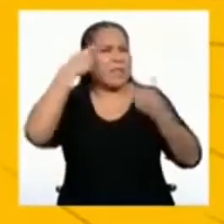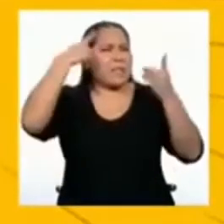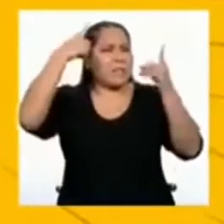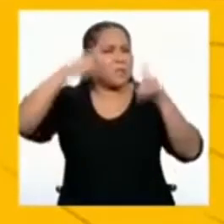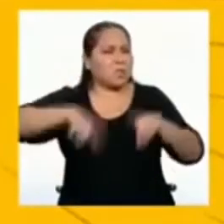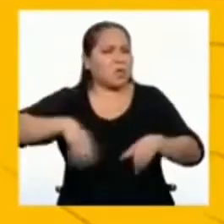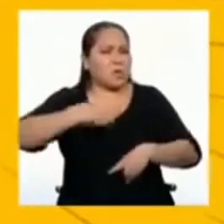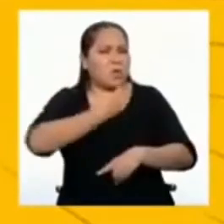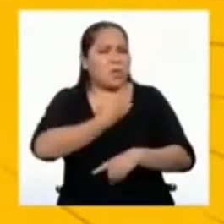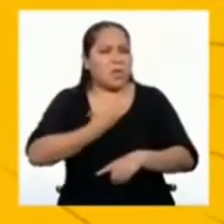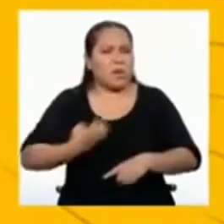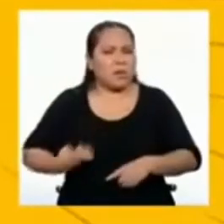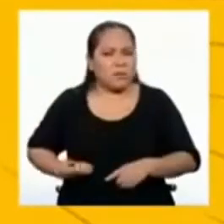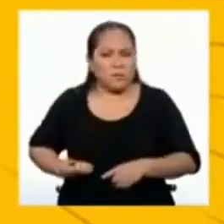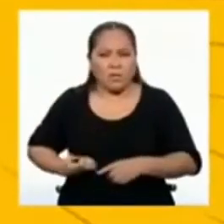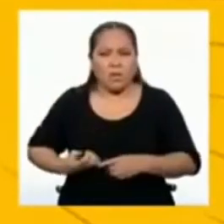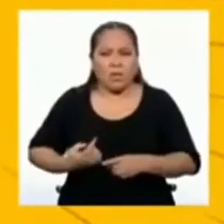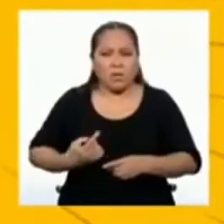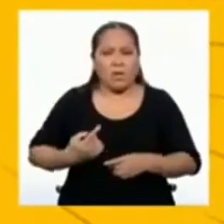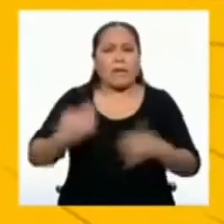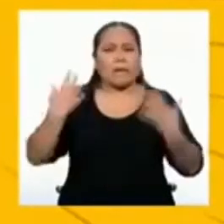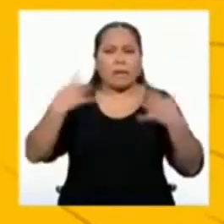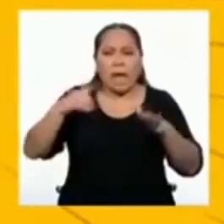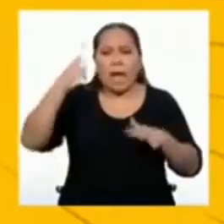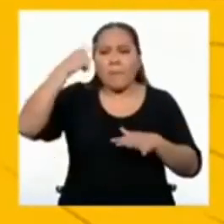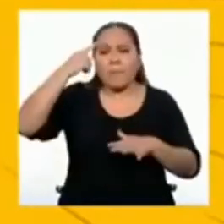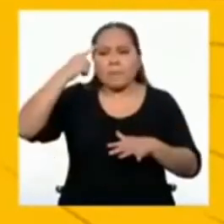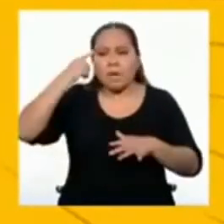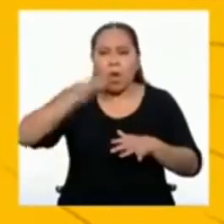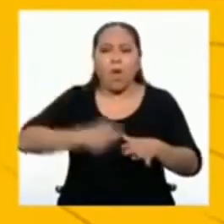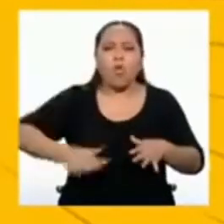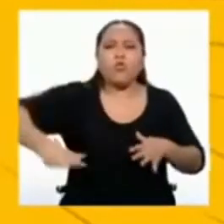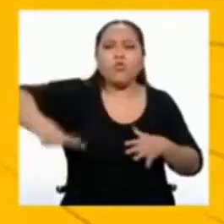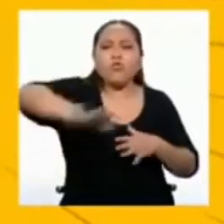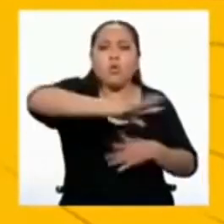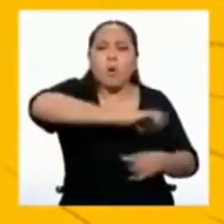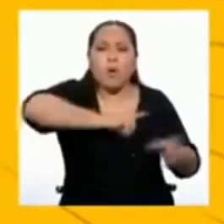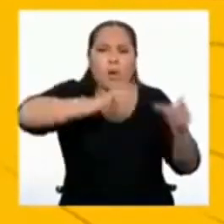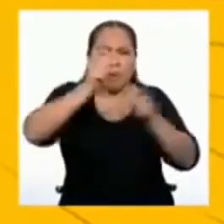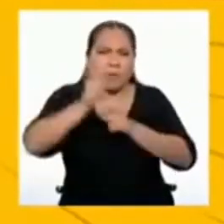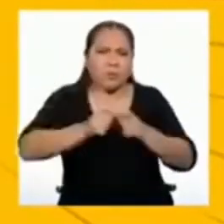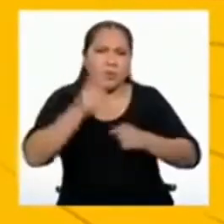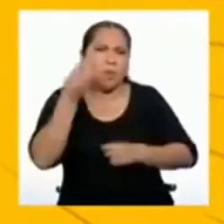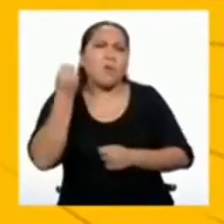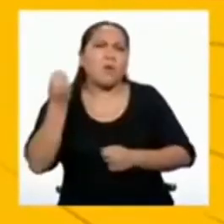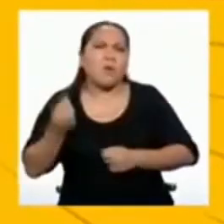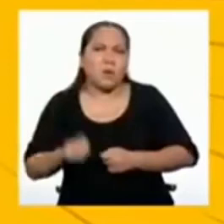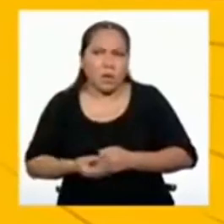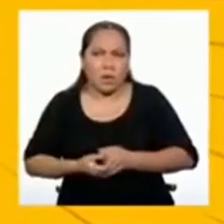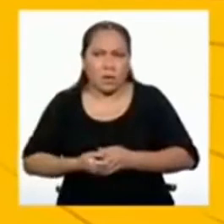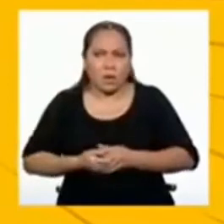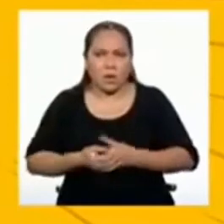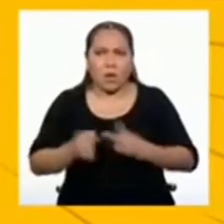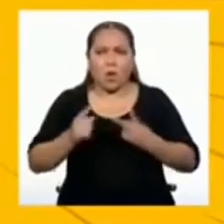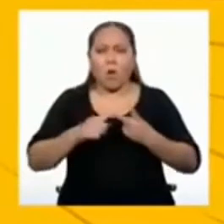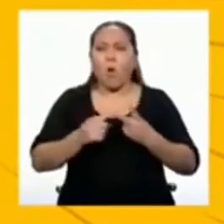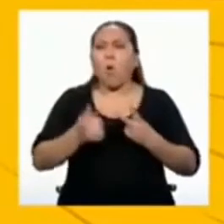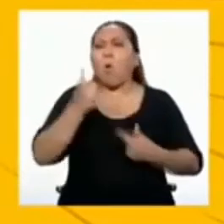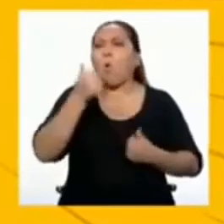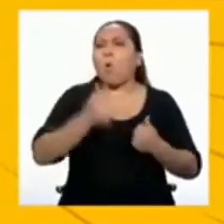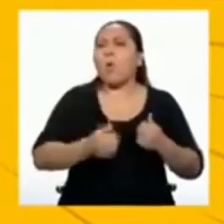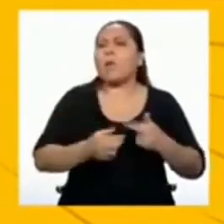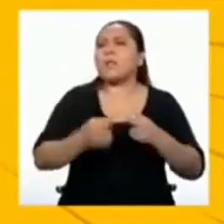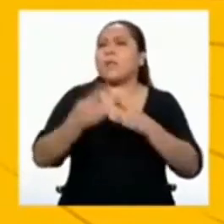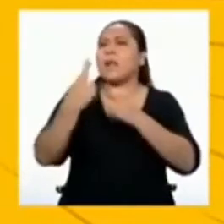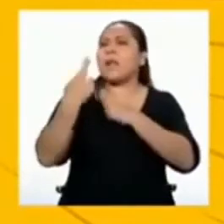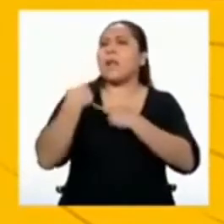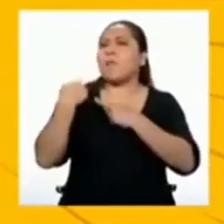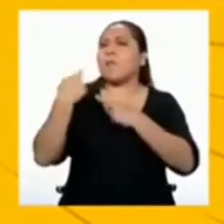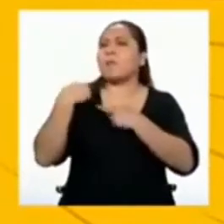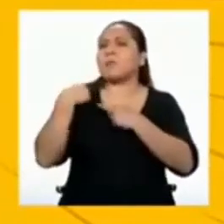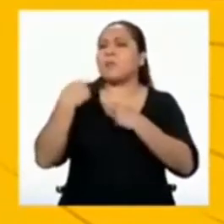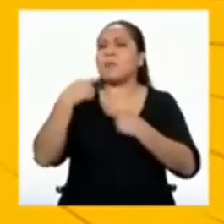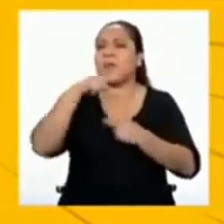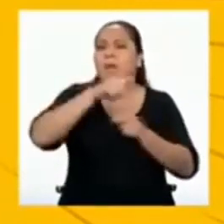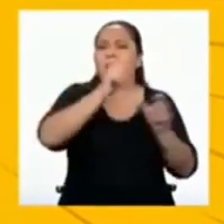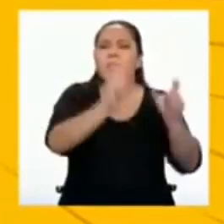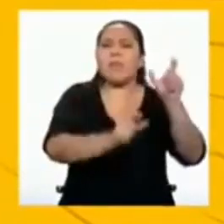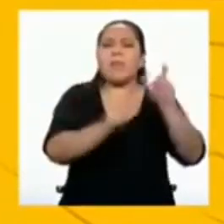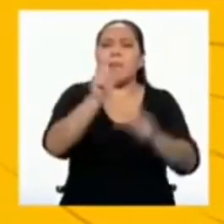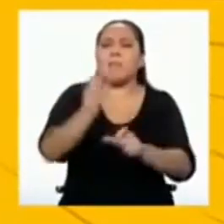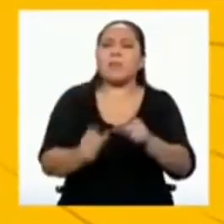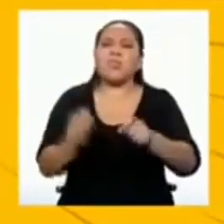por el gobierno se han hecho pensando en toda la población? ¿Por qué? ¿Cuál es el rol que le corresponde a la población